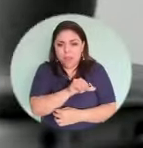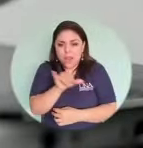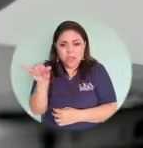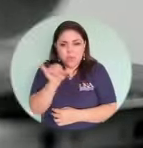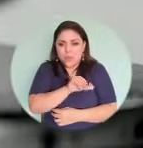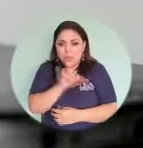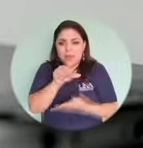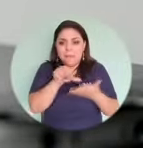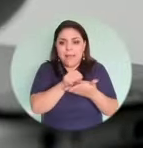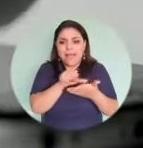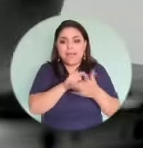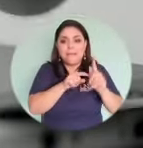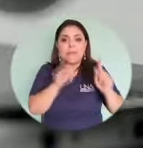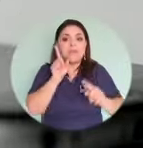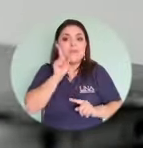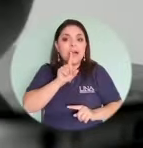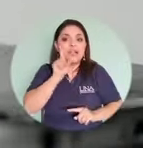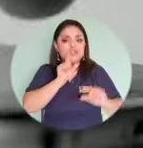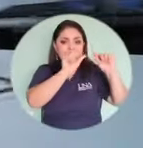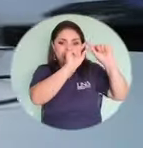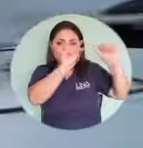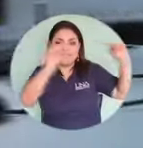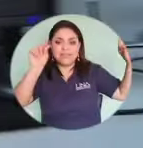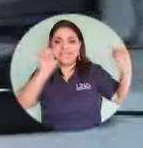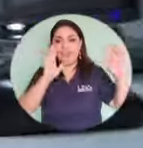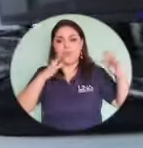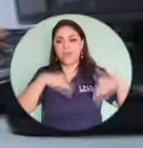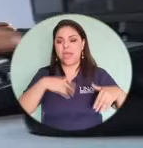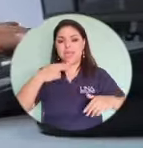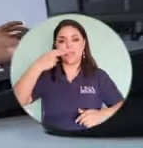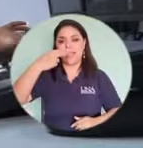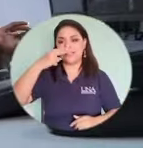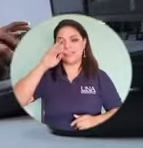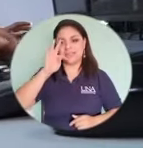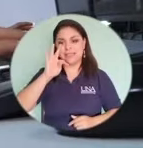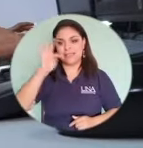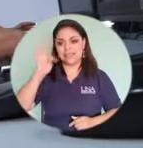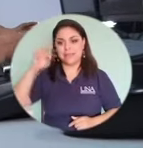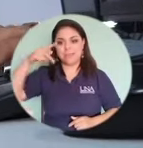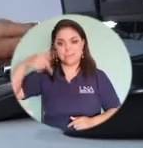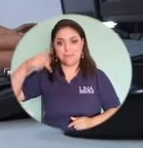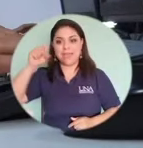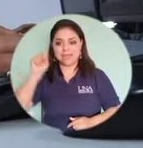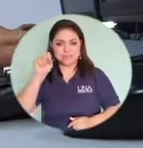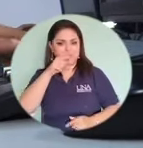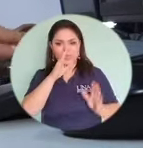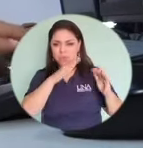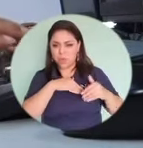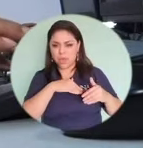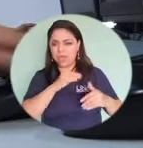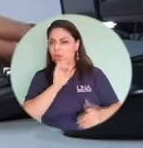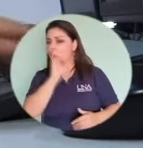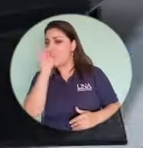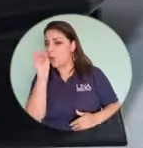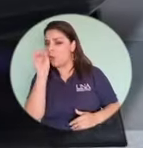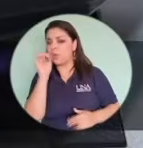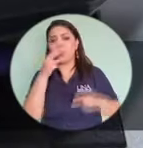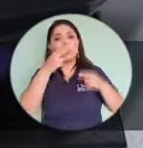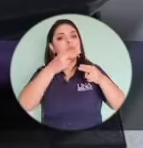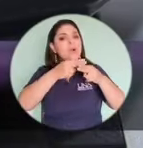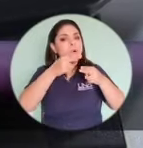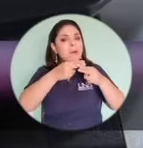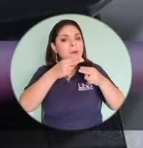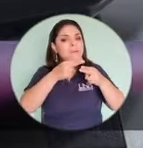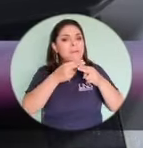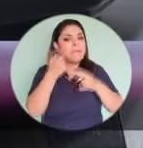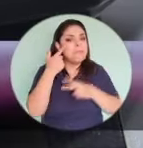original, pero ahí es donde está la diferencia, que la dirección no tiene HTTPS o que ciertamente va a ser